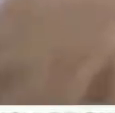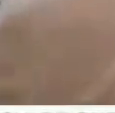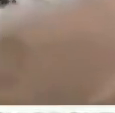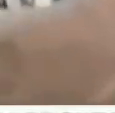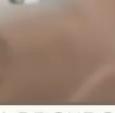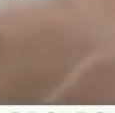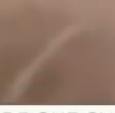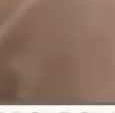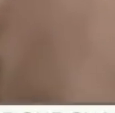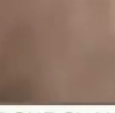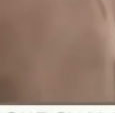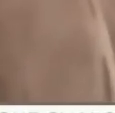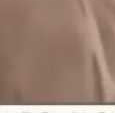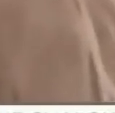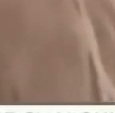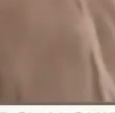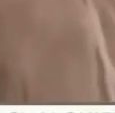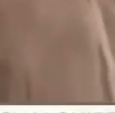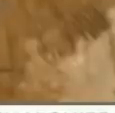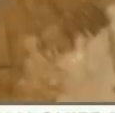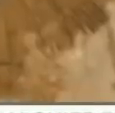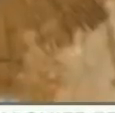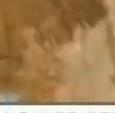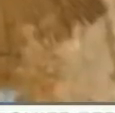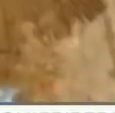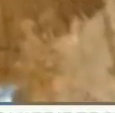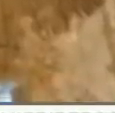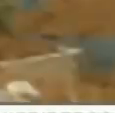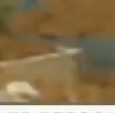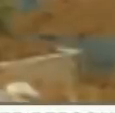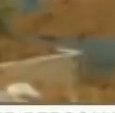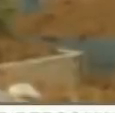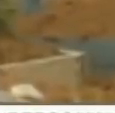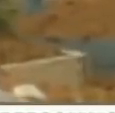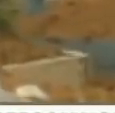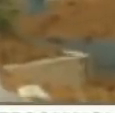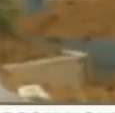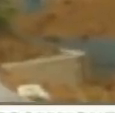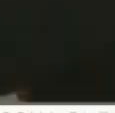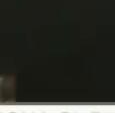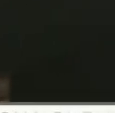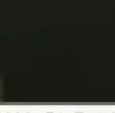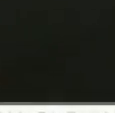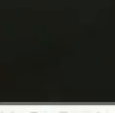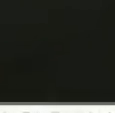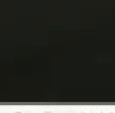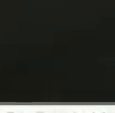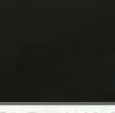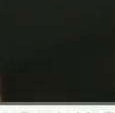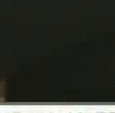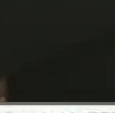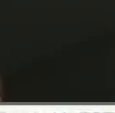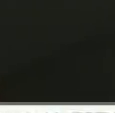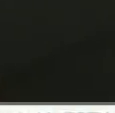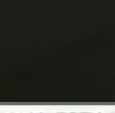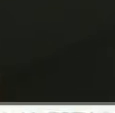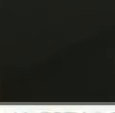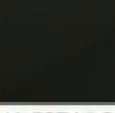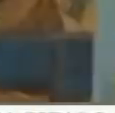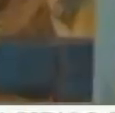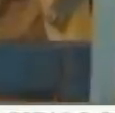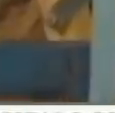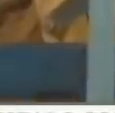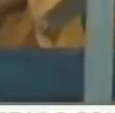recursos disponibles, ciudadanos, 21% de las muertes, el mundo, durante marzo, ocurrieron en